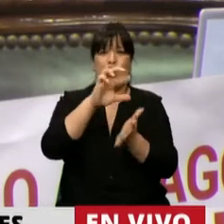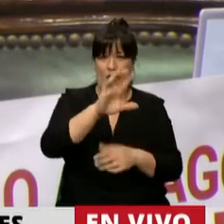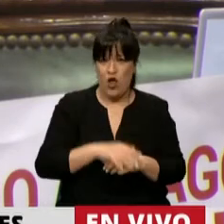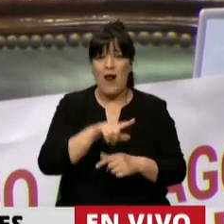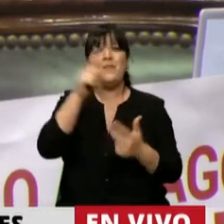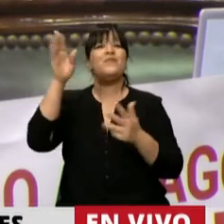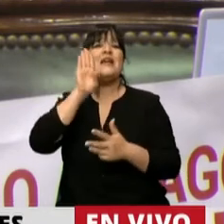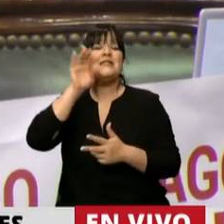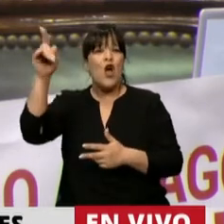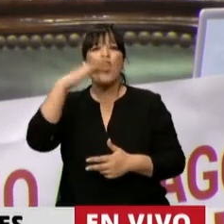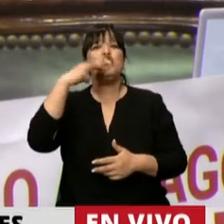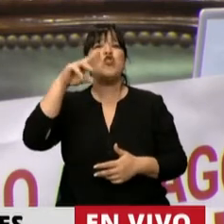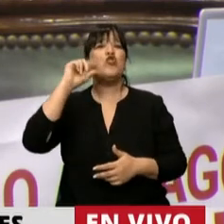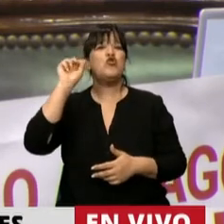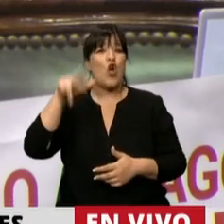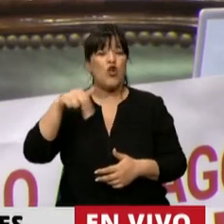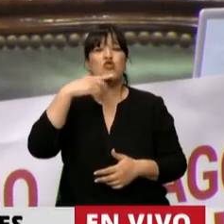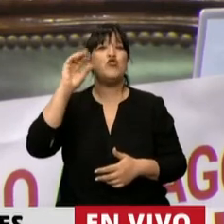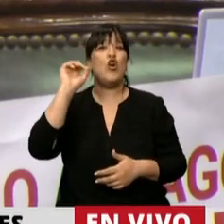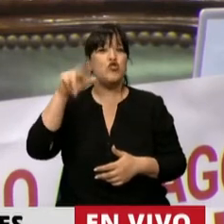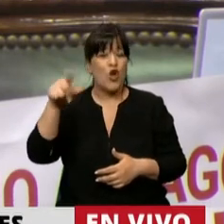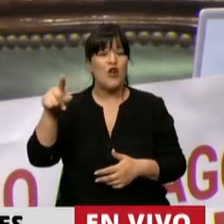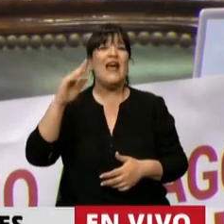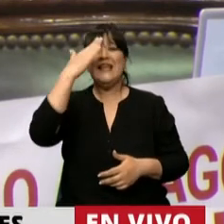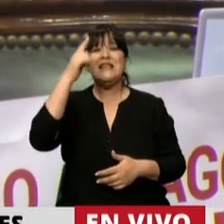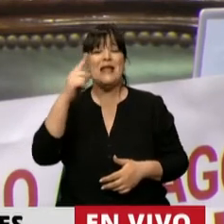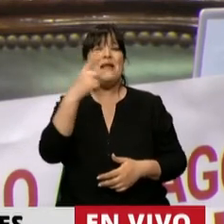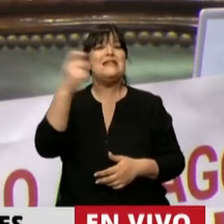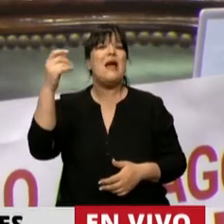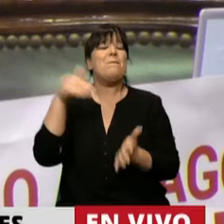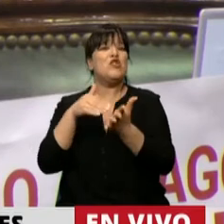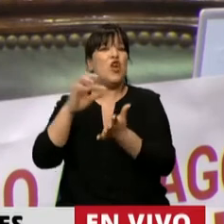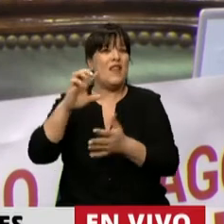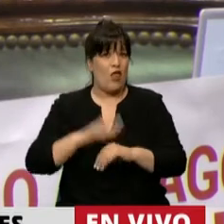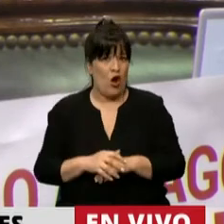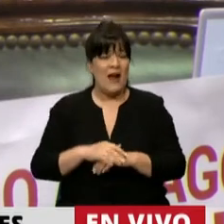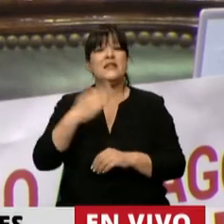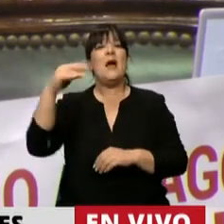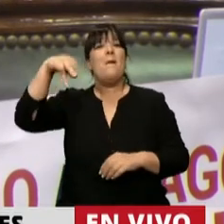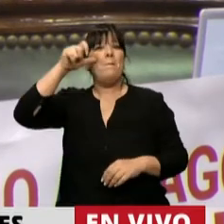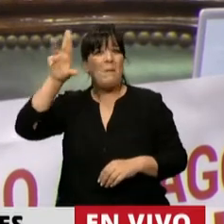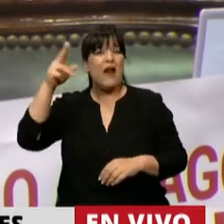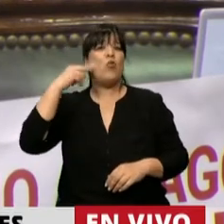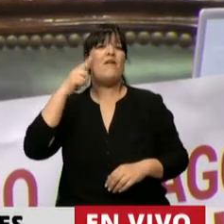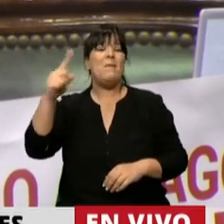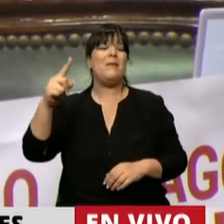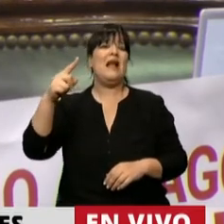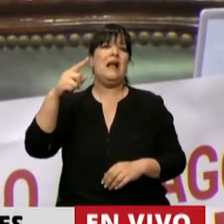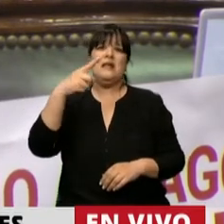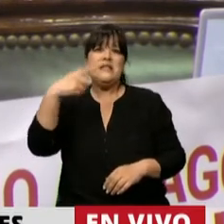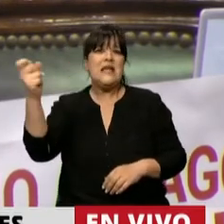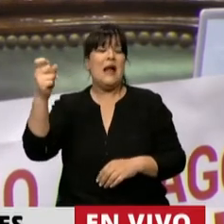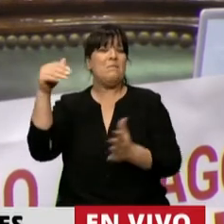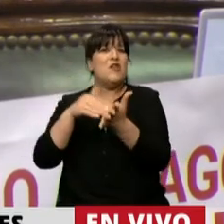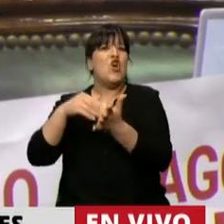estadounidense Johnson & Johnson, beneficios netos de 15.100 millones de dólares. MERC, 9.900 millones de dólares.